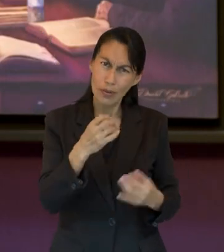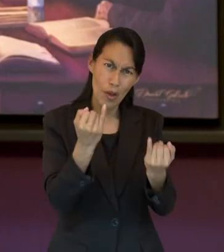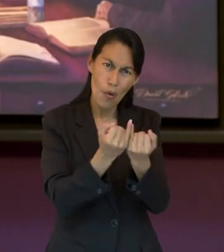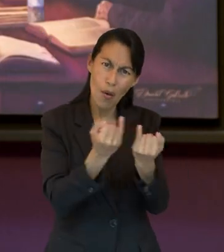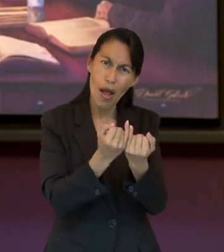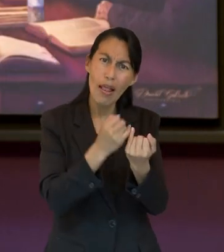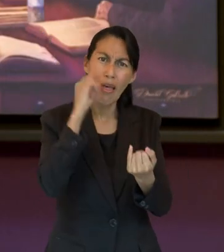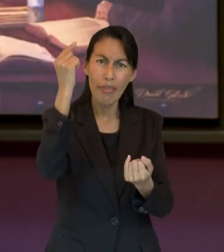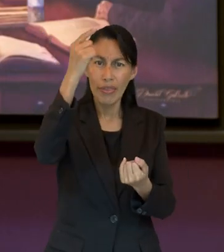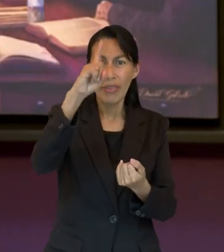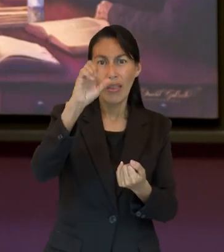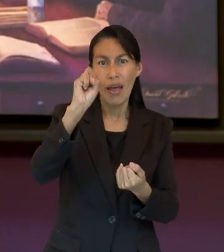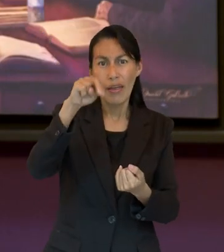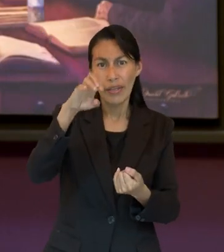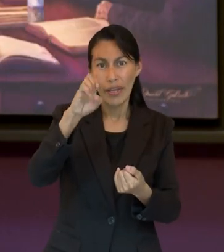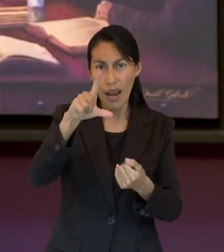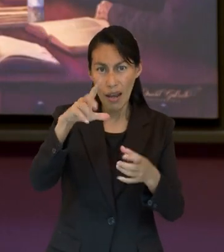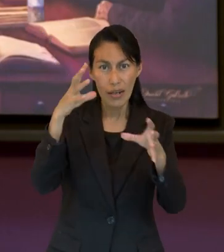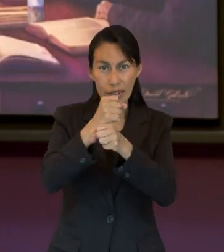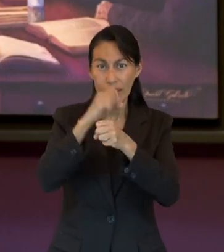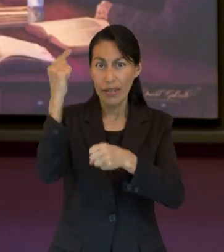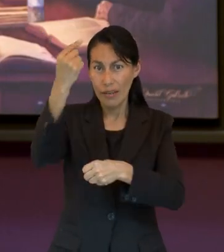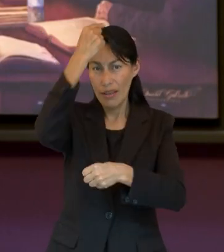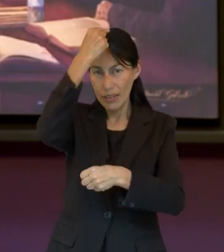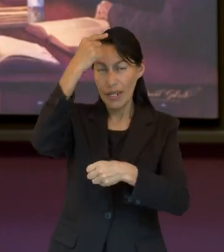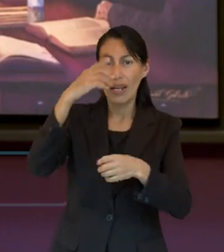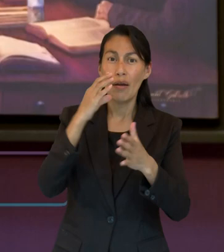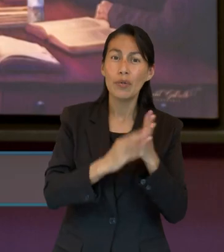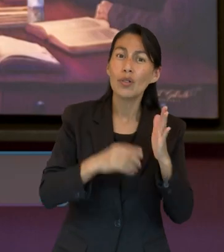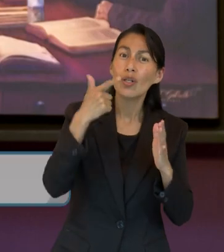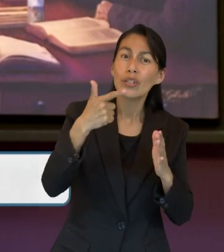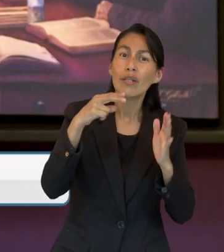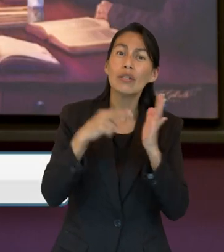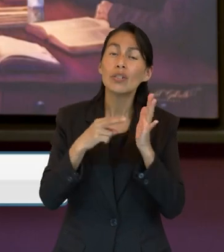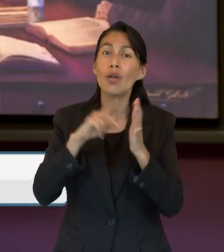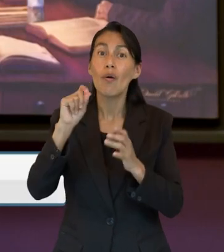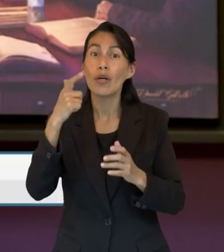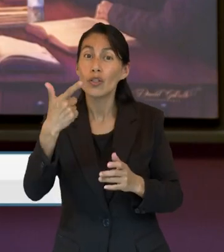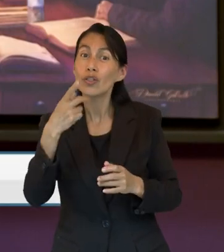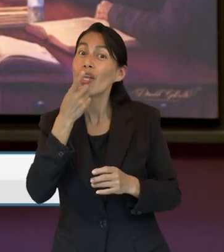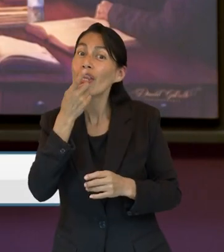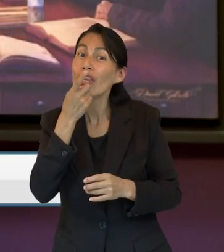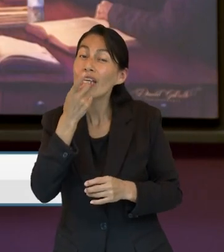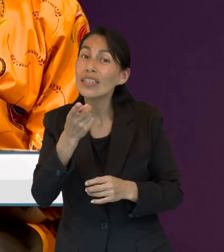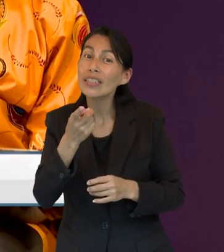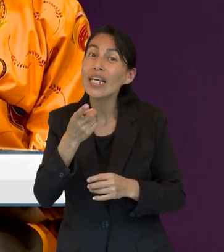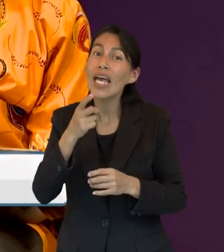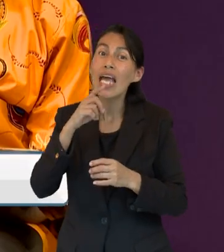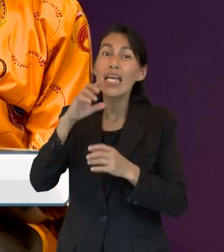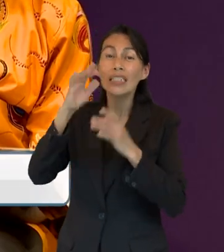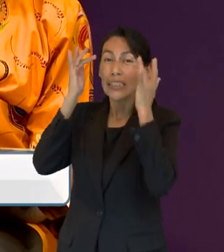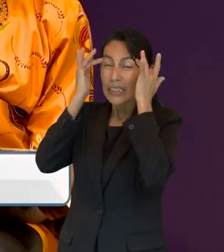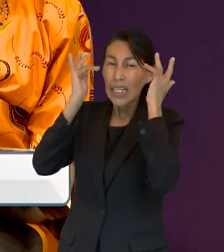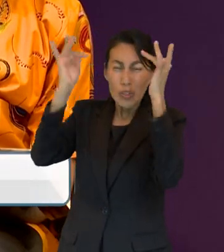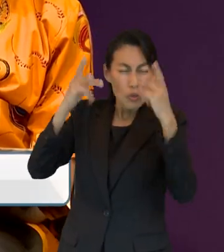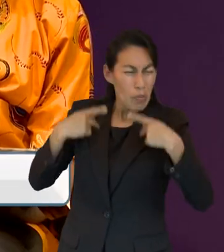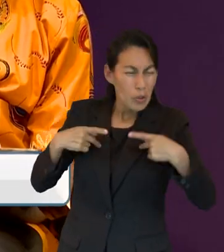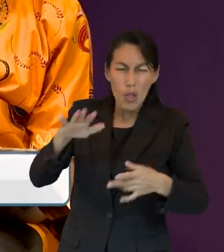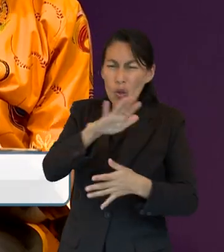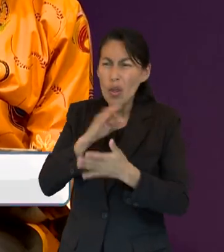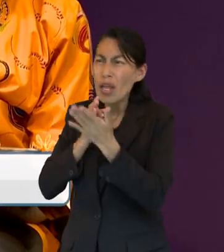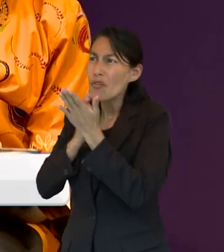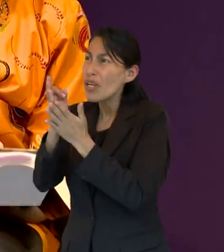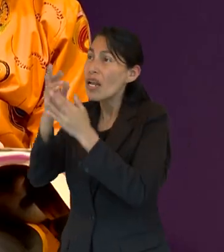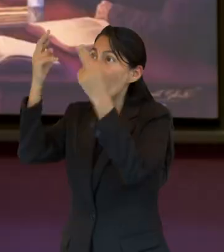en Daniel capítulo 7, versículo 18, que dice que los santos recibirán el reino y será suyo